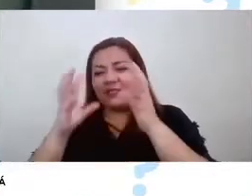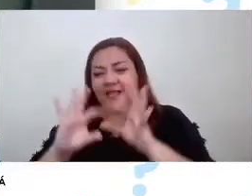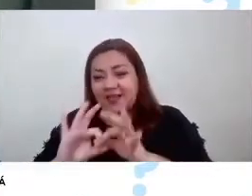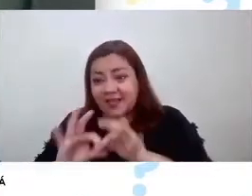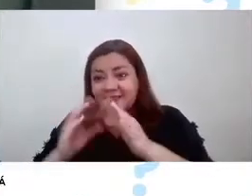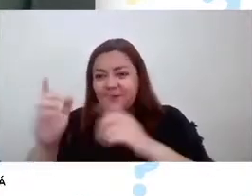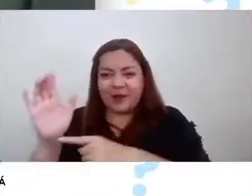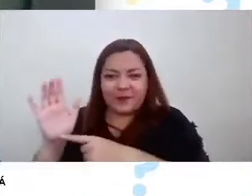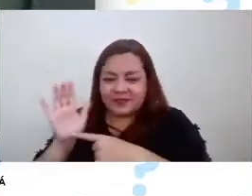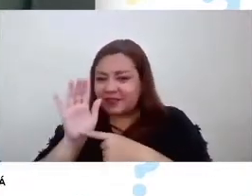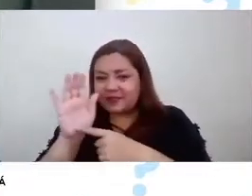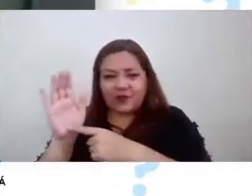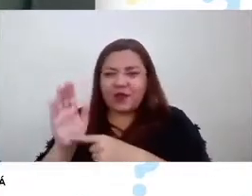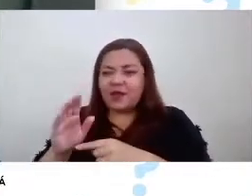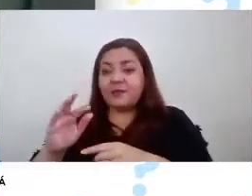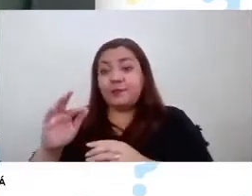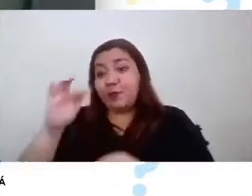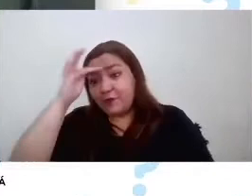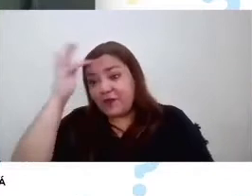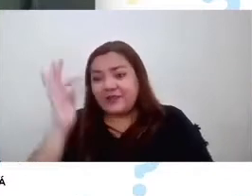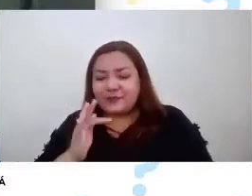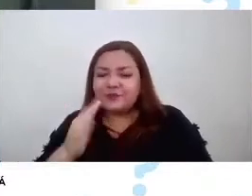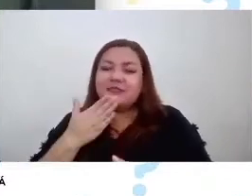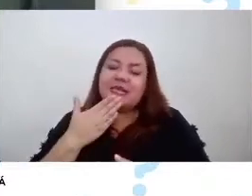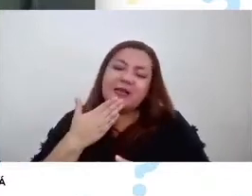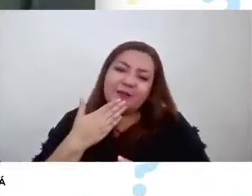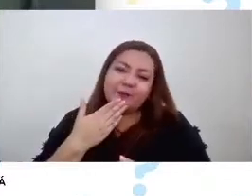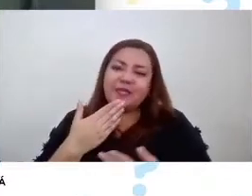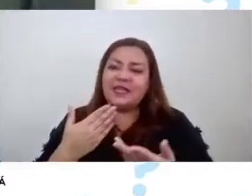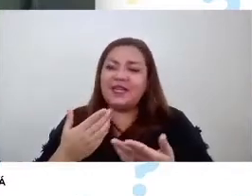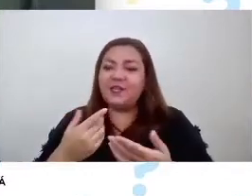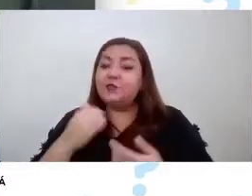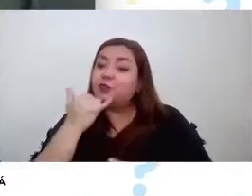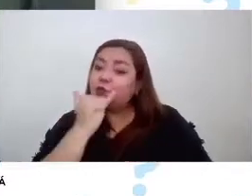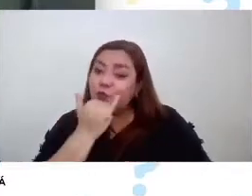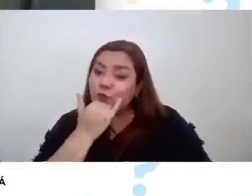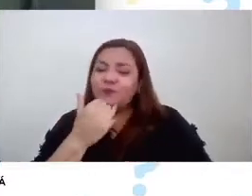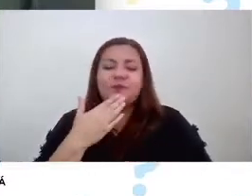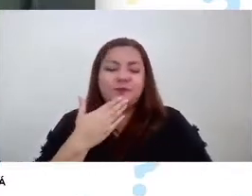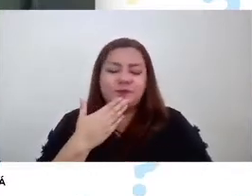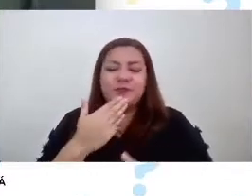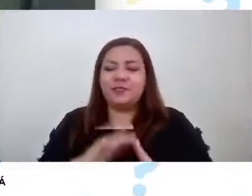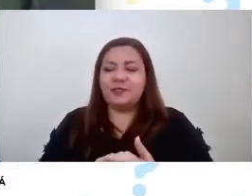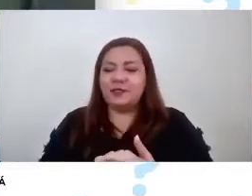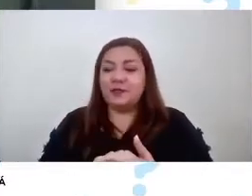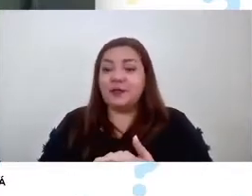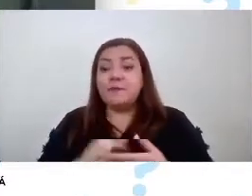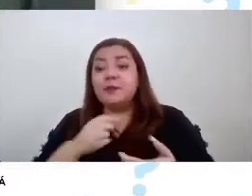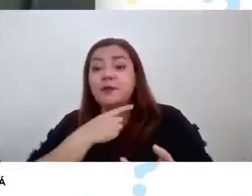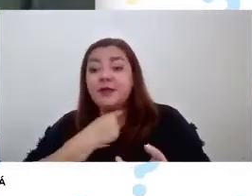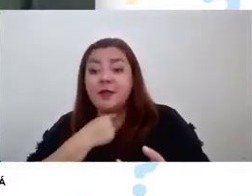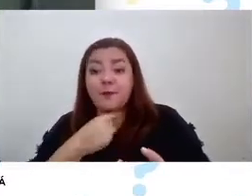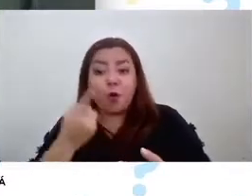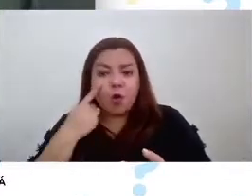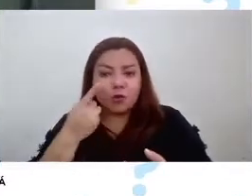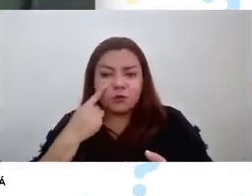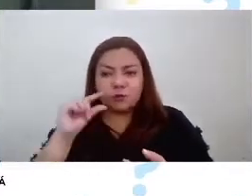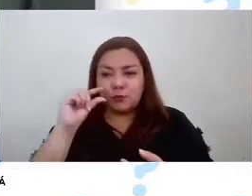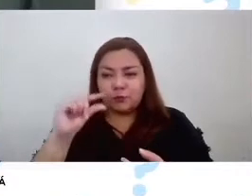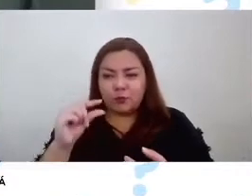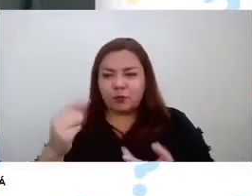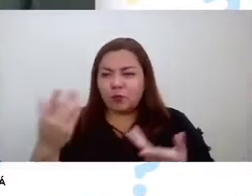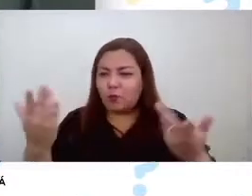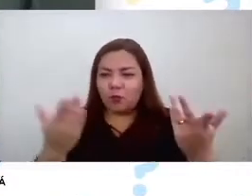presentación a través de Facebook a través de YouTube también pero quisiéramos conocer un poco cómo es la dinámica de